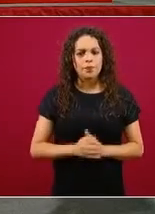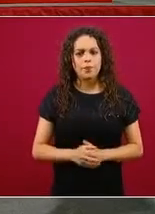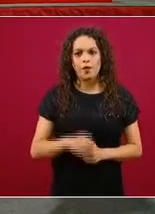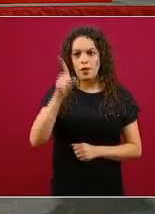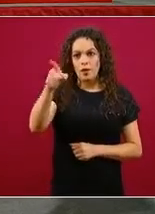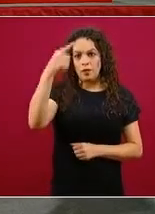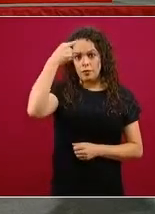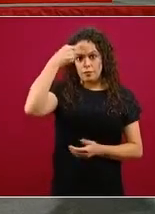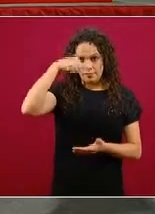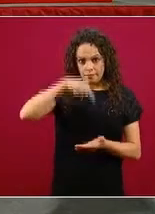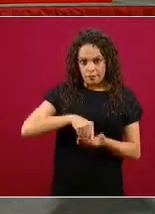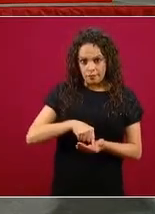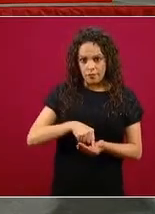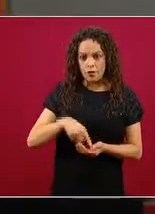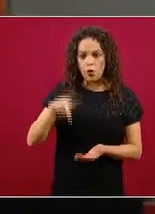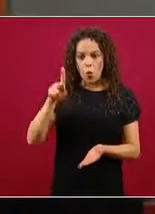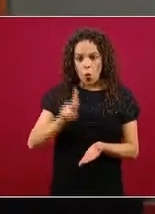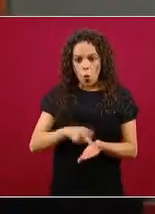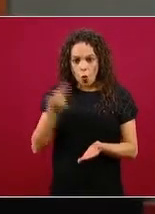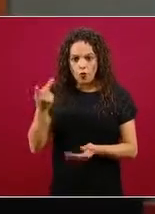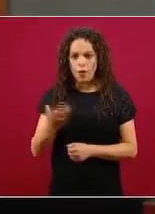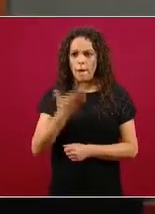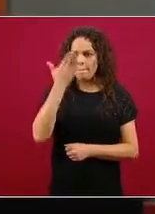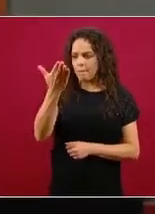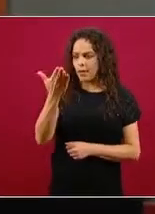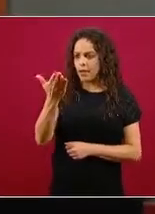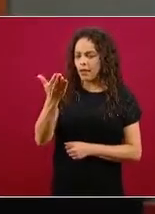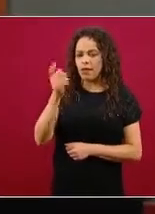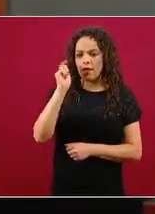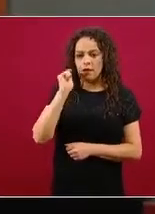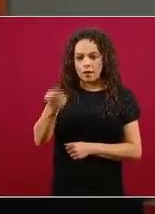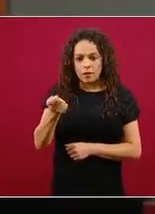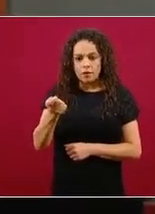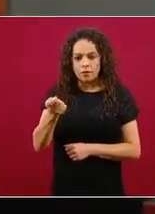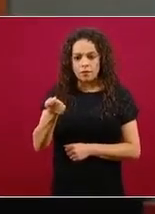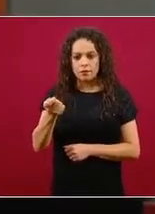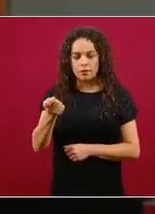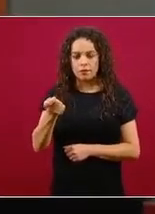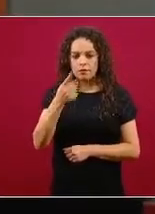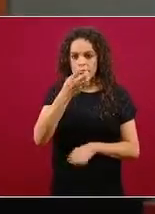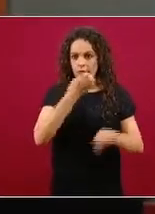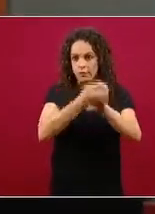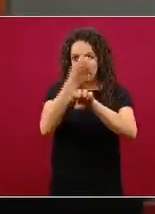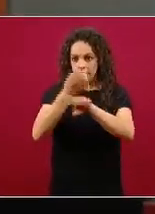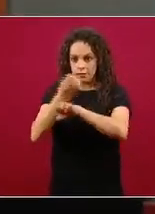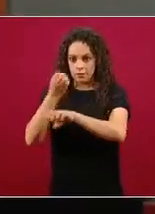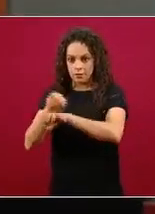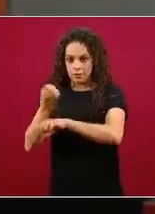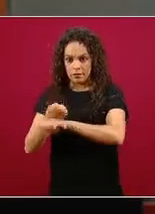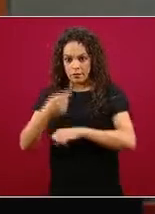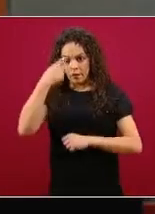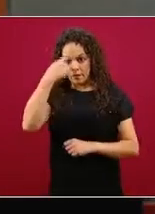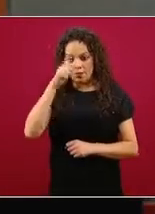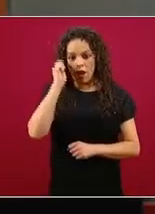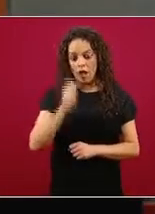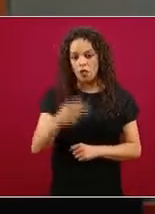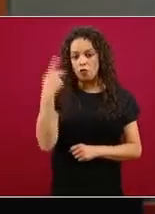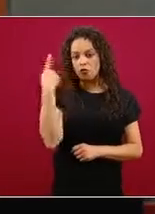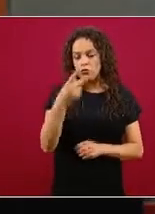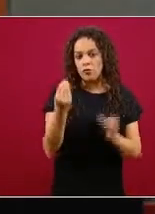hacer una nueva invitación a las entidades federativas para usar las herramientas que existen del cuerpo científico que